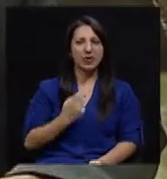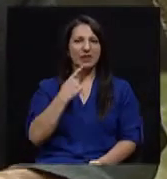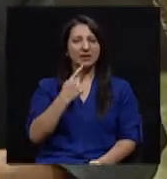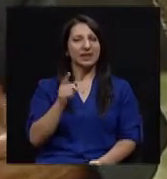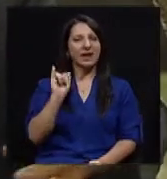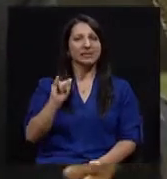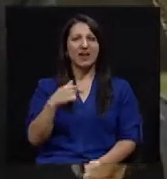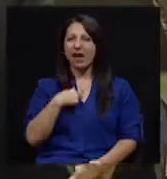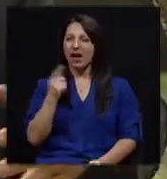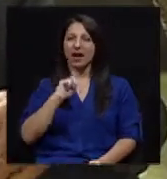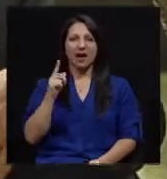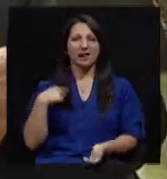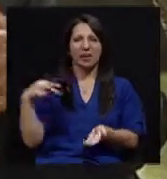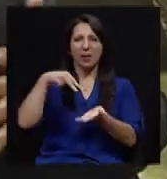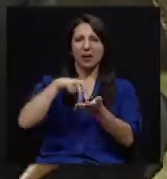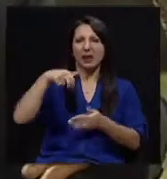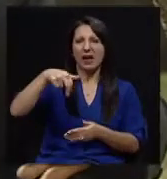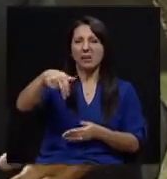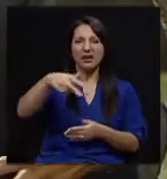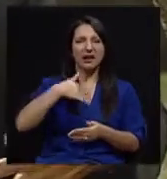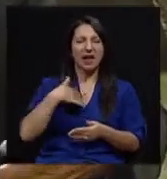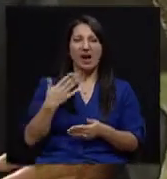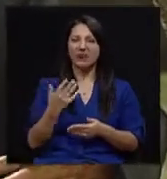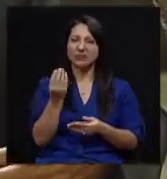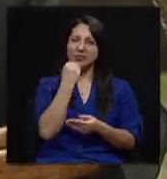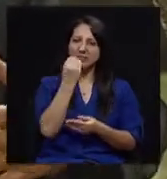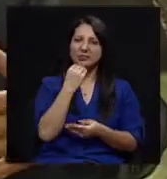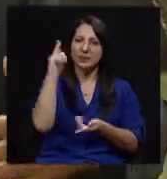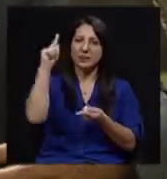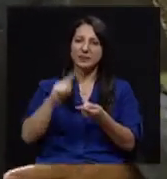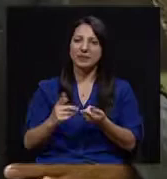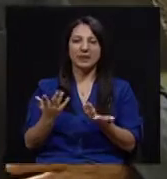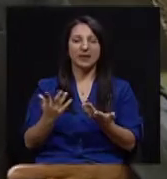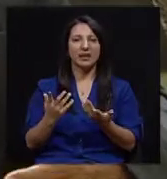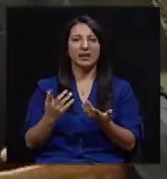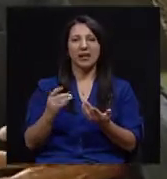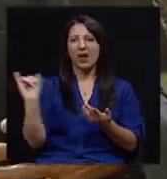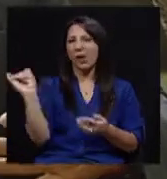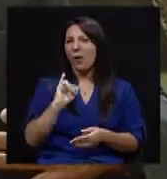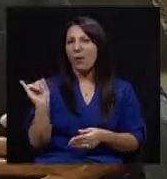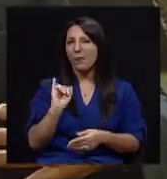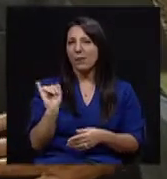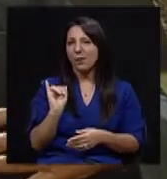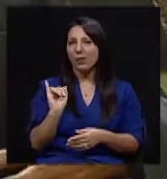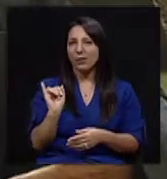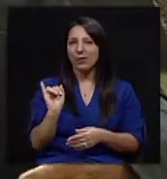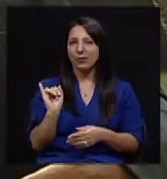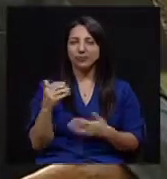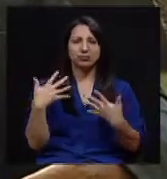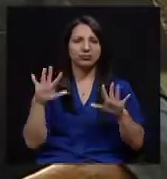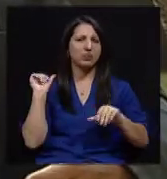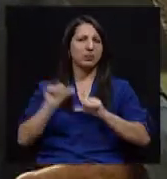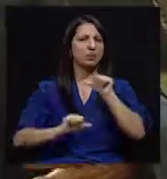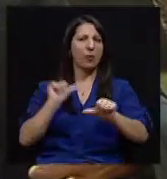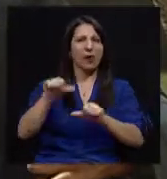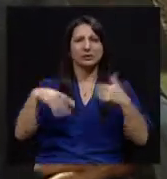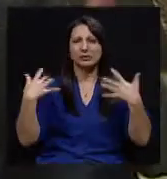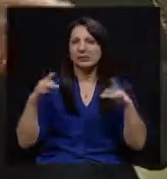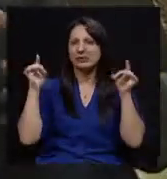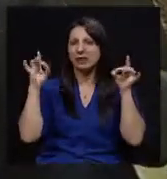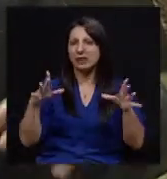así, es que me estoy levantando a caminar, me estoy cuidando con la dieta, como si fuera un esfuerzo extraordinario.